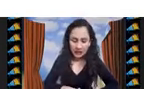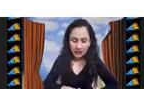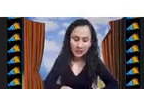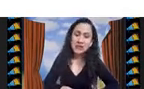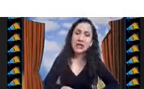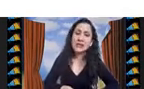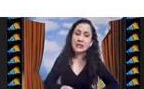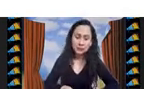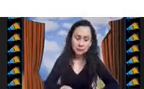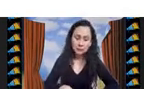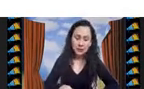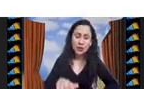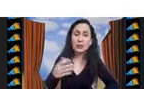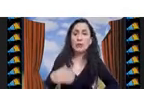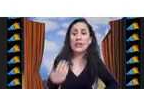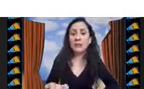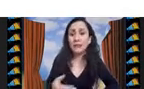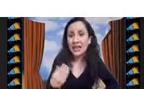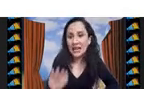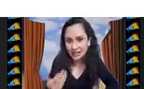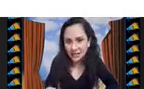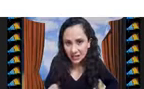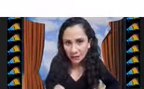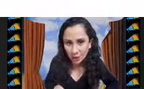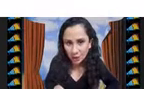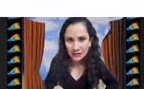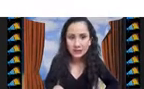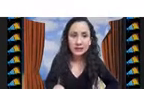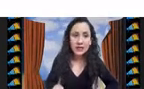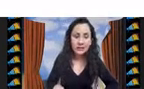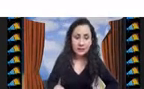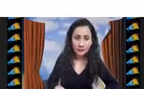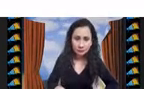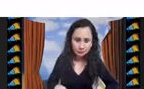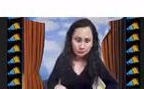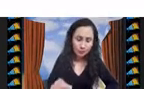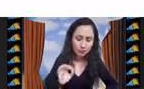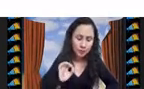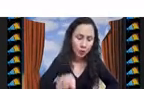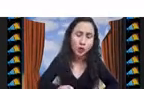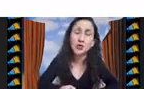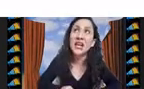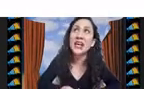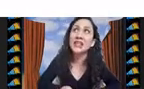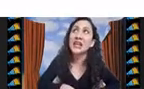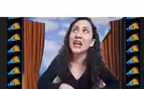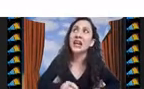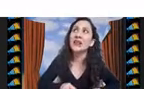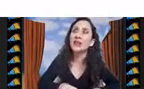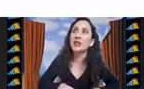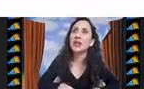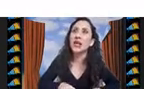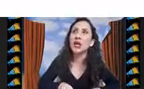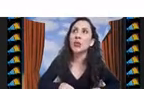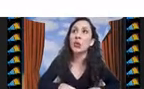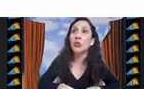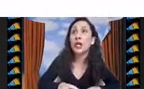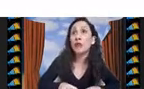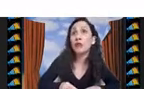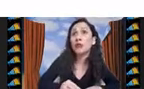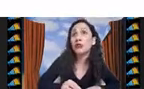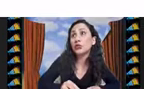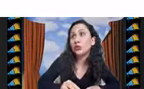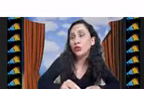índices que nos permitan caracterizar mejor las instancias nos gustaría llegar a identificar